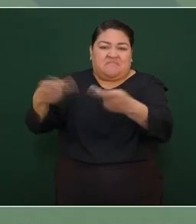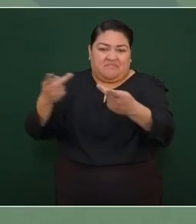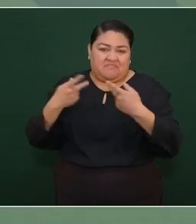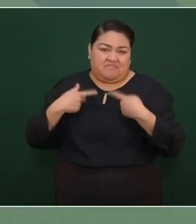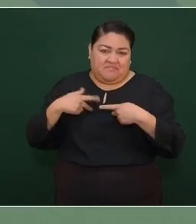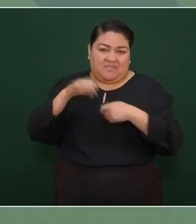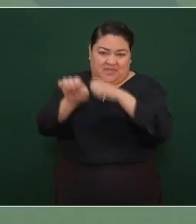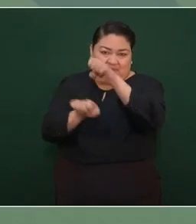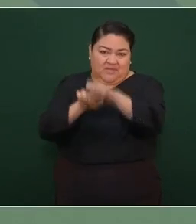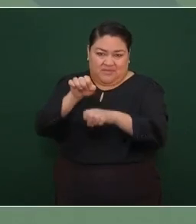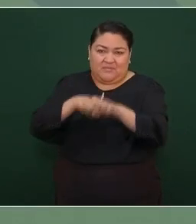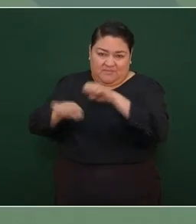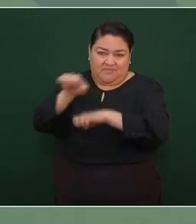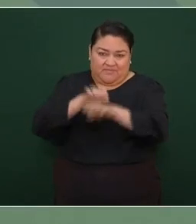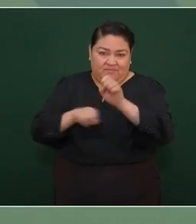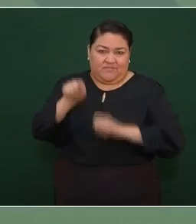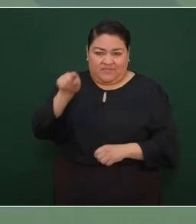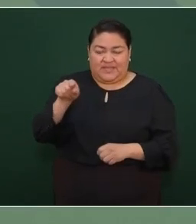sin embargo